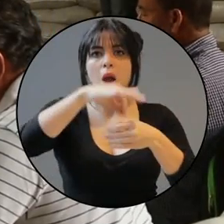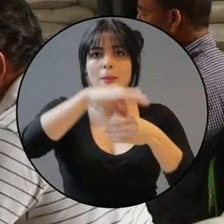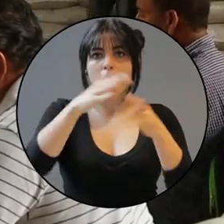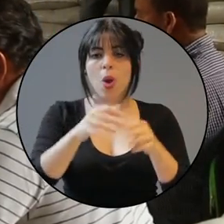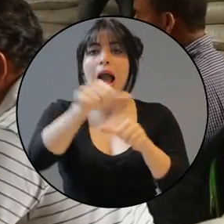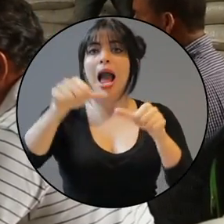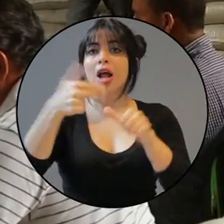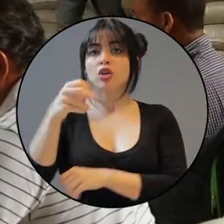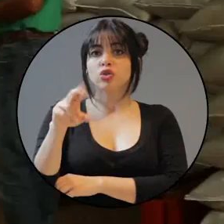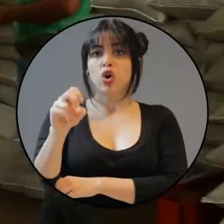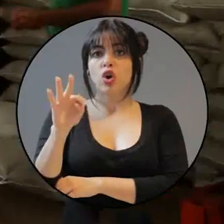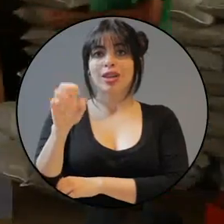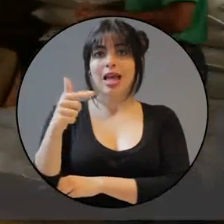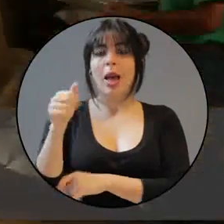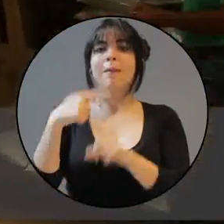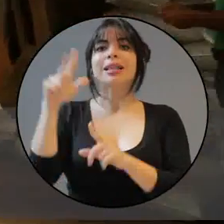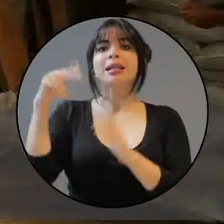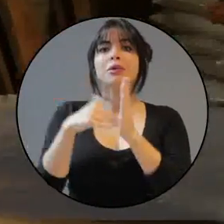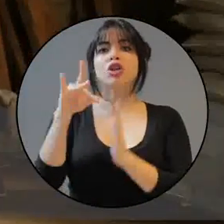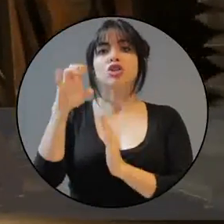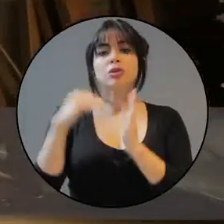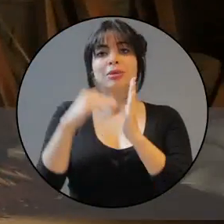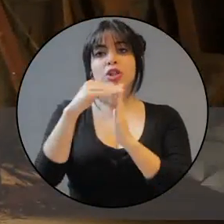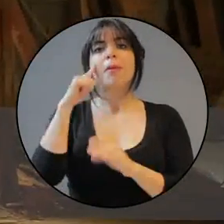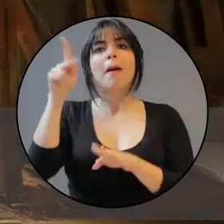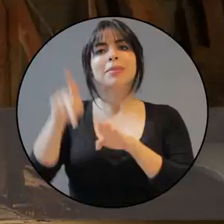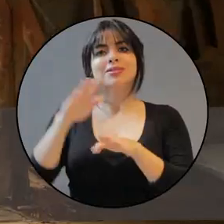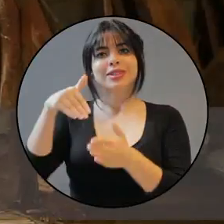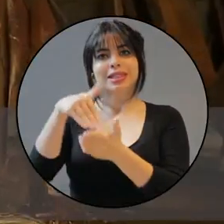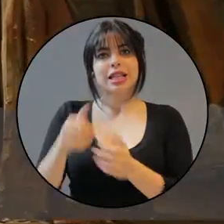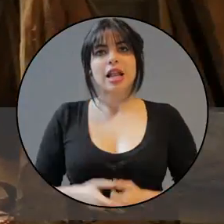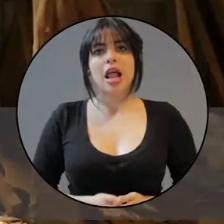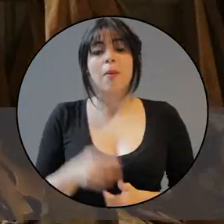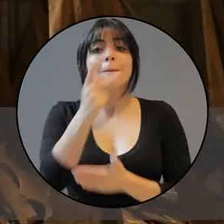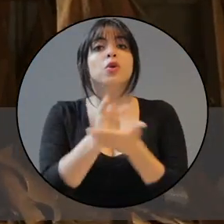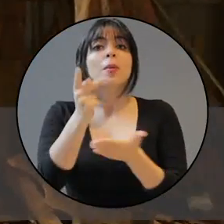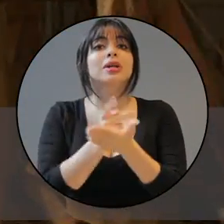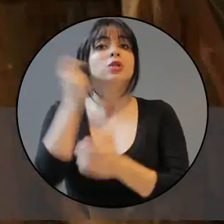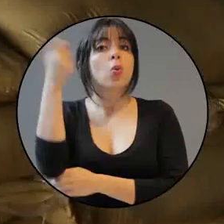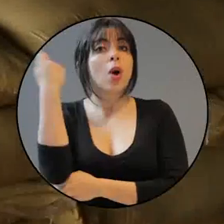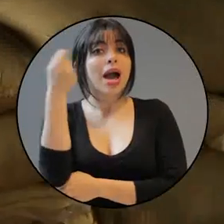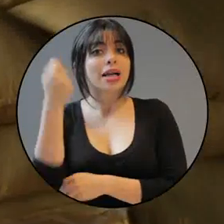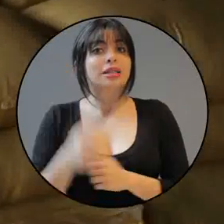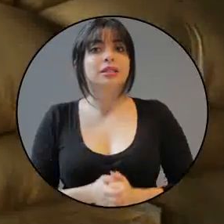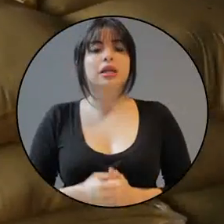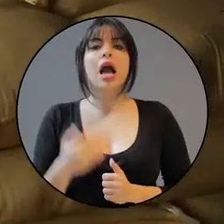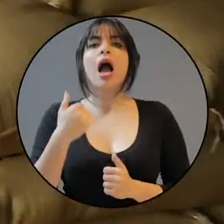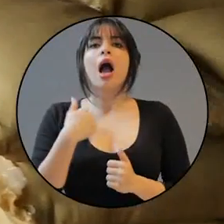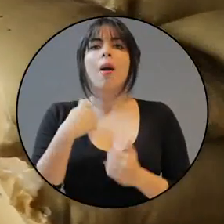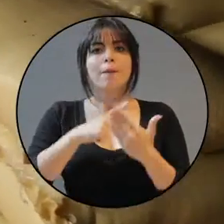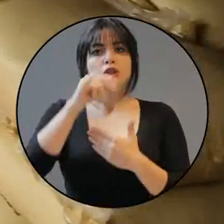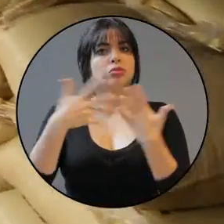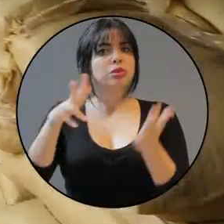en la región Chorotega y 3.800 millones de colones para el Pacífico Central. Para la provincia de Guanacaste, se tienen